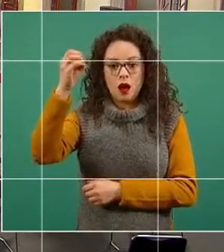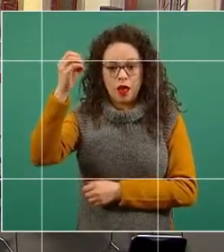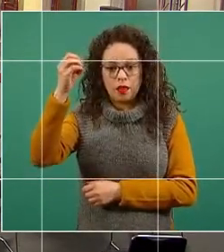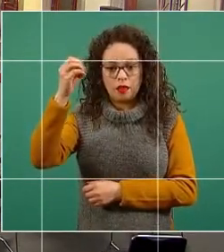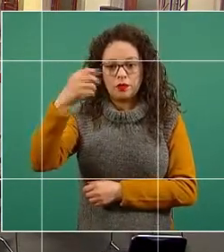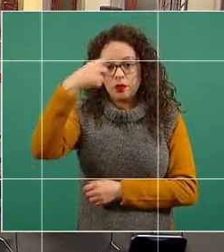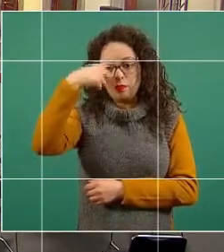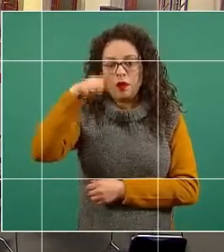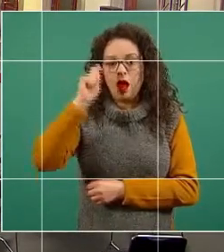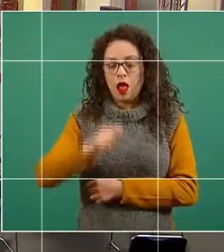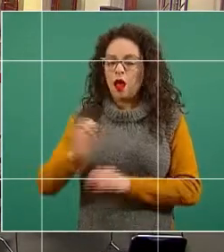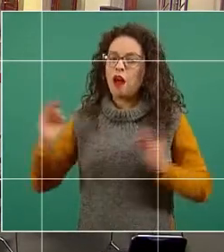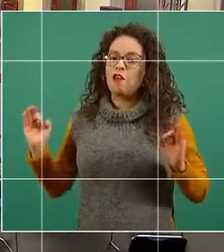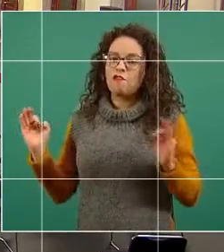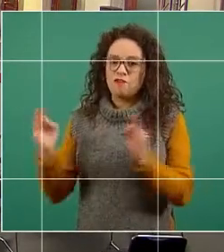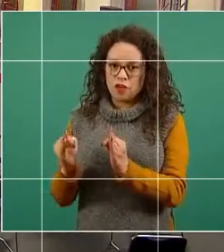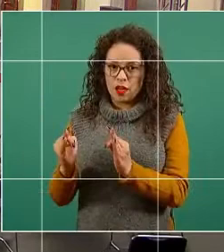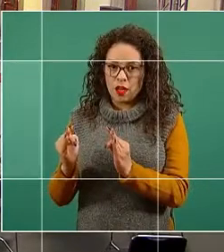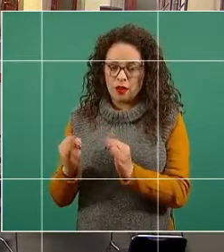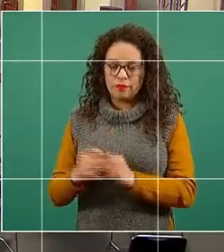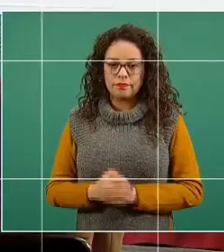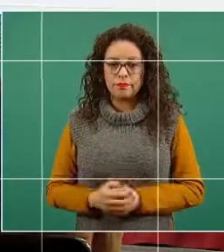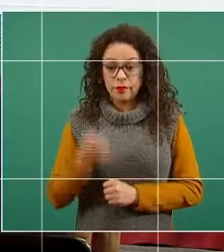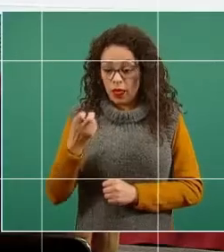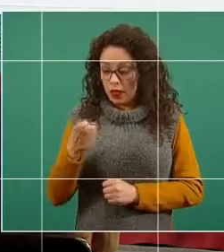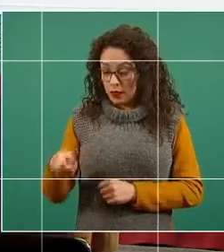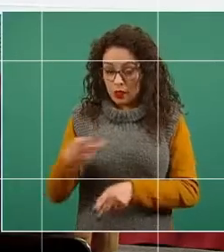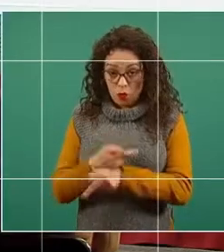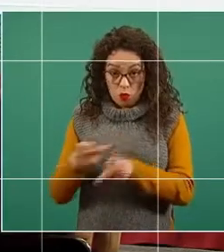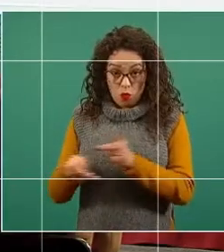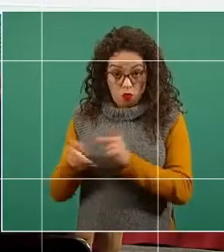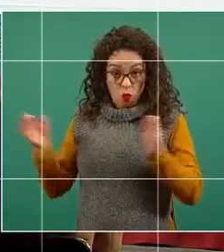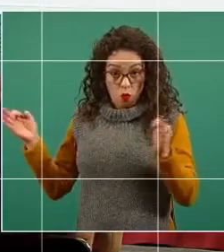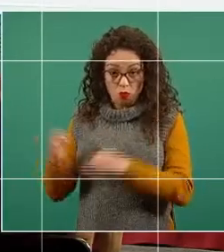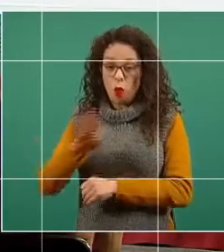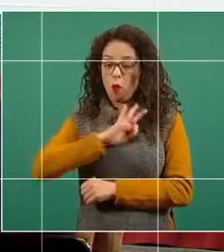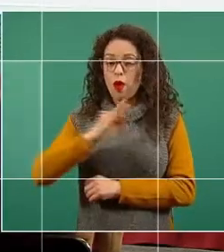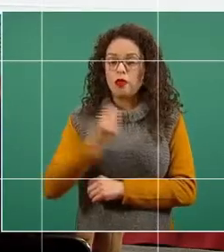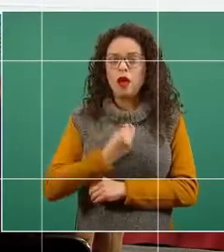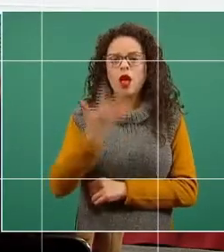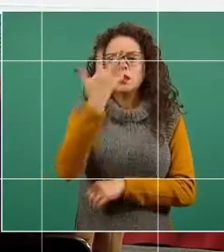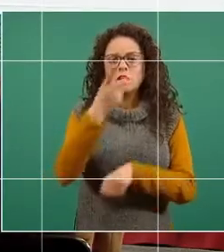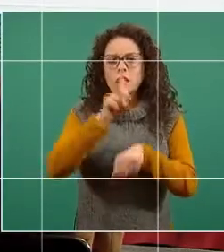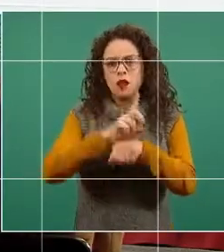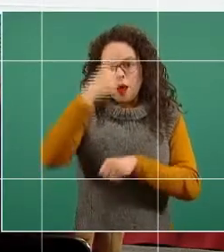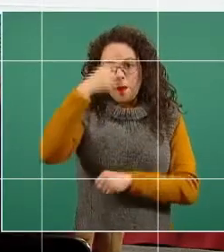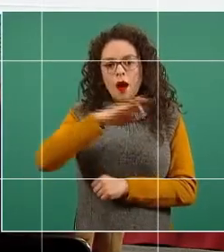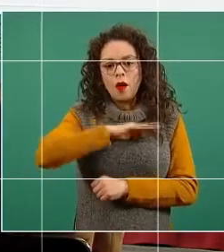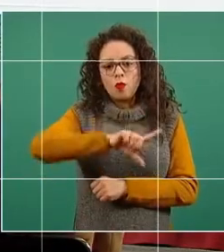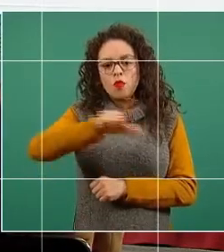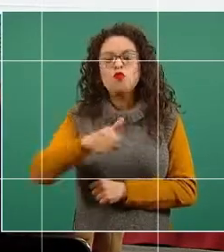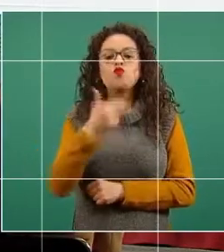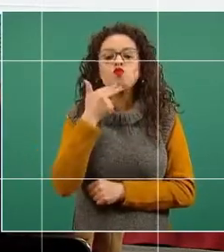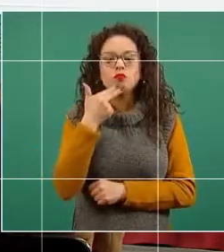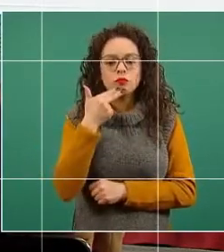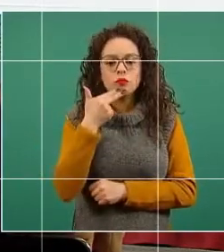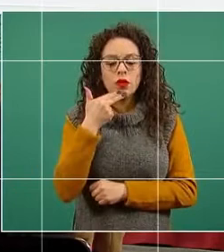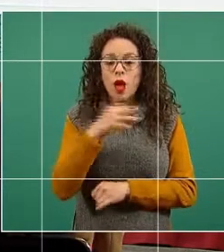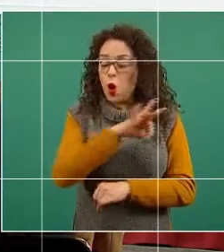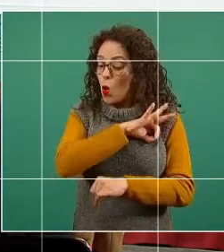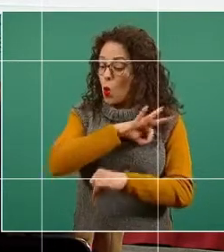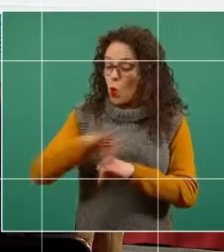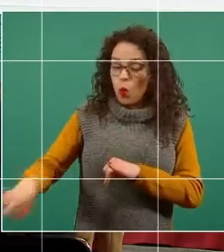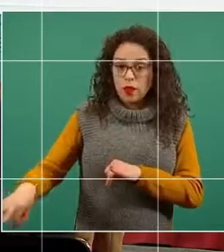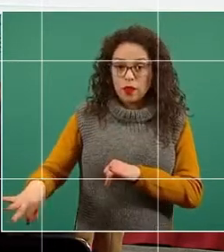de refrigeración. El producto refrigerado puede durar hasta cinco días para ser utilizado y en el último punto del